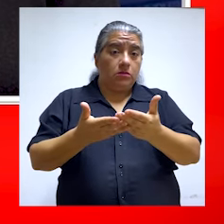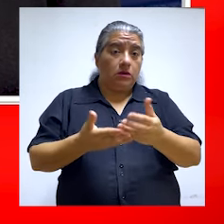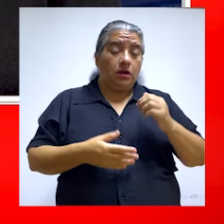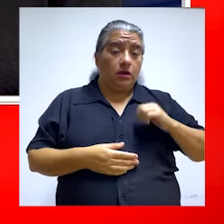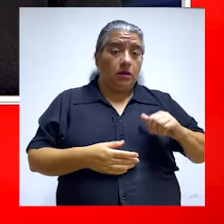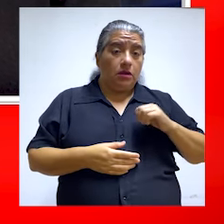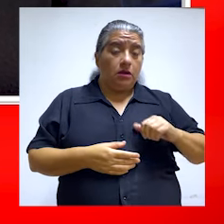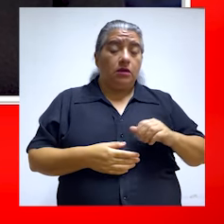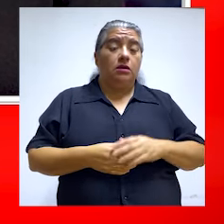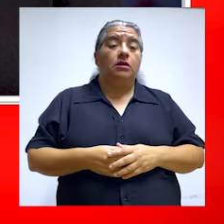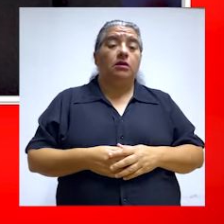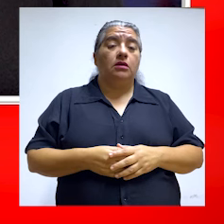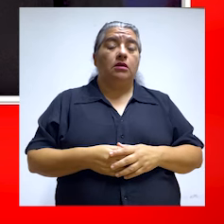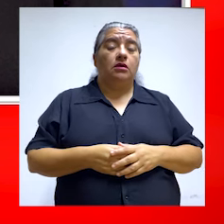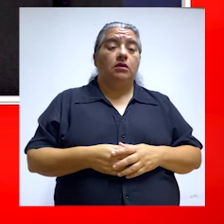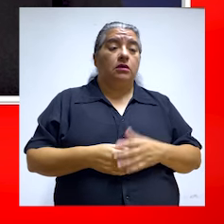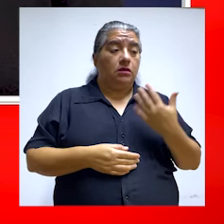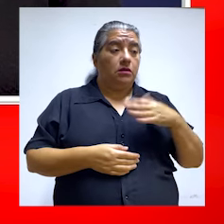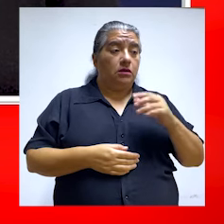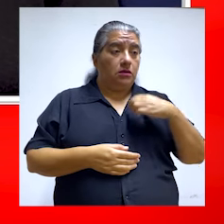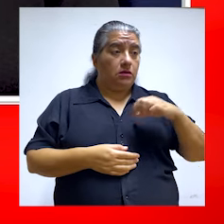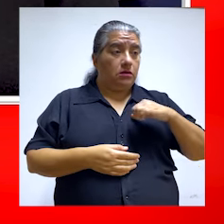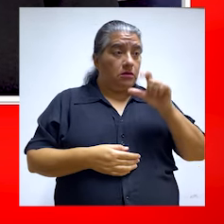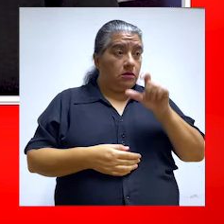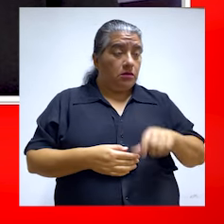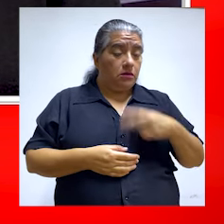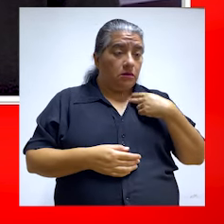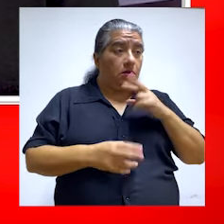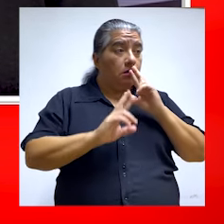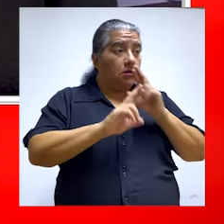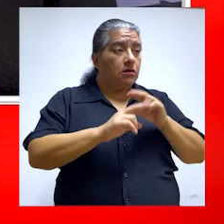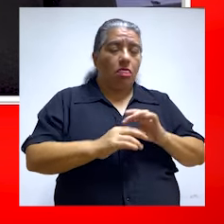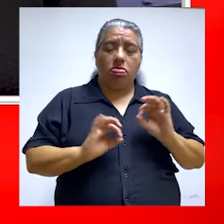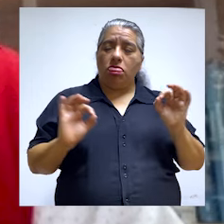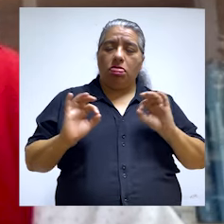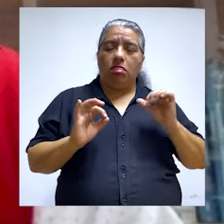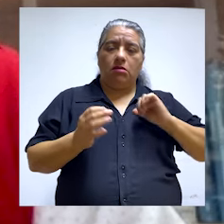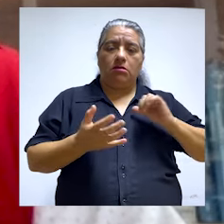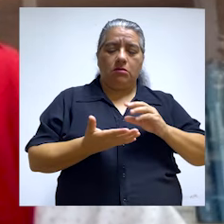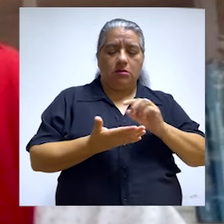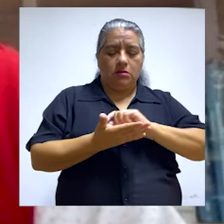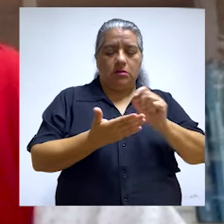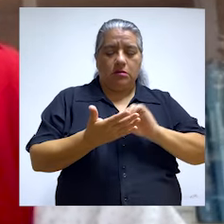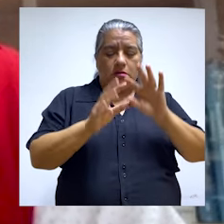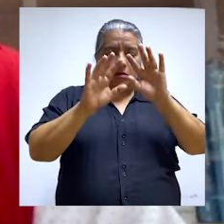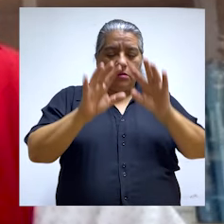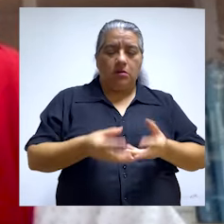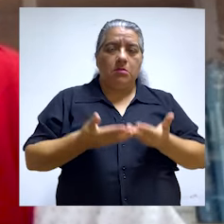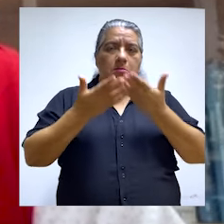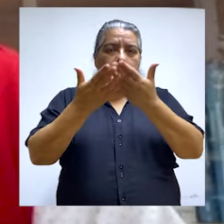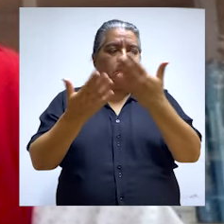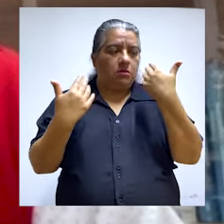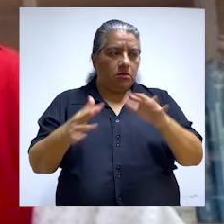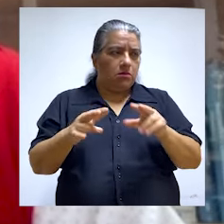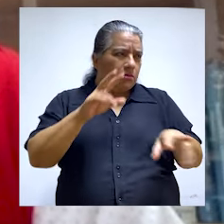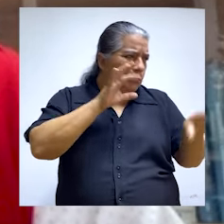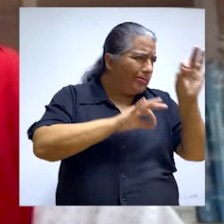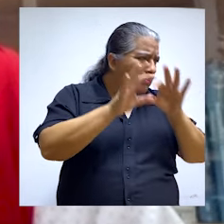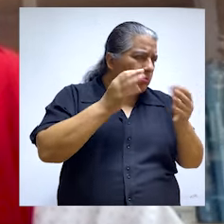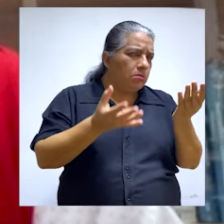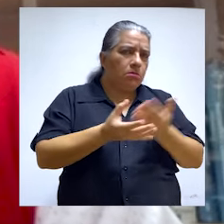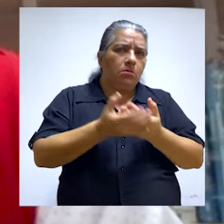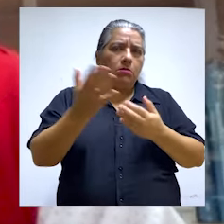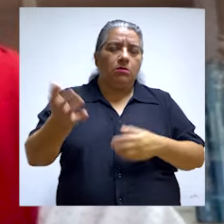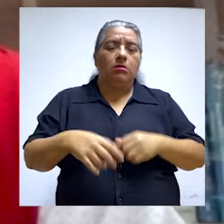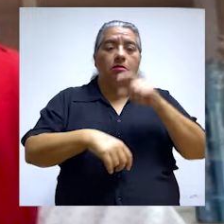comunicado al alcalde de la Municipalidad Distrital. ¿Han tenido alguna respuesta? Hasta el momento no hemos tenido ninguna respuesta, teniendo en